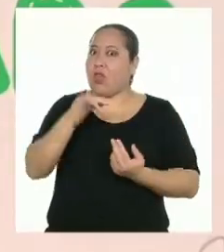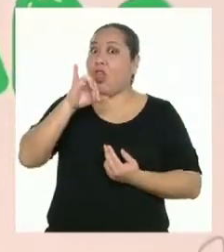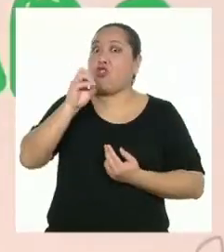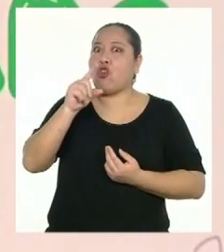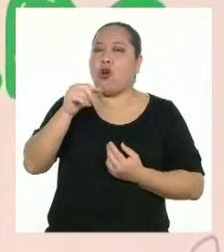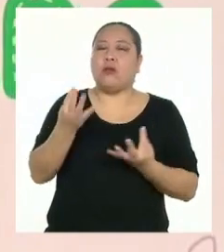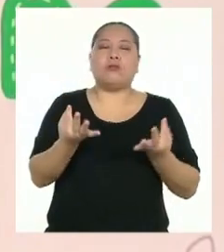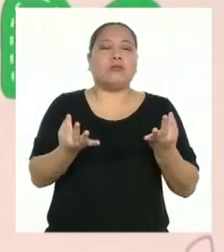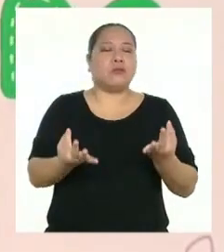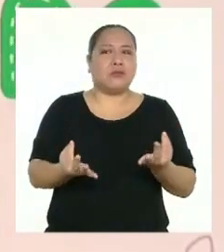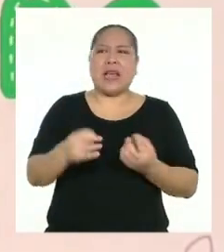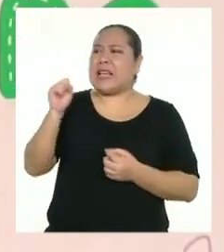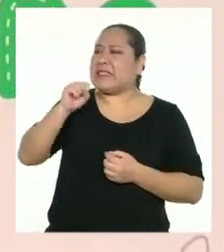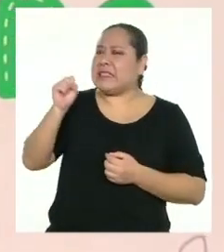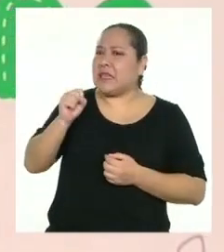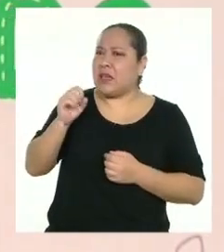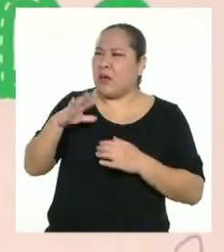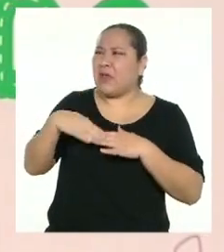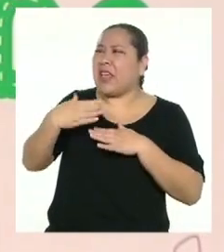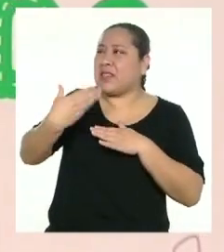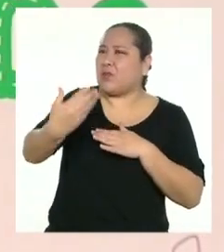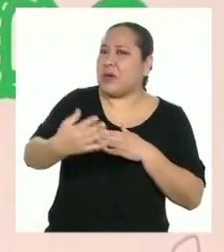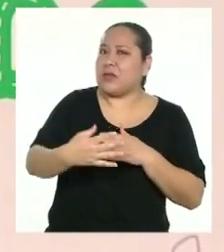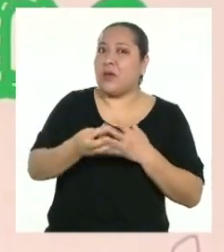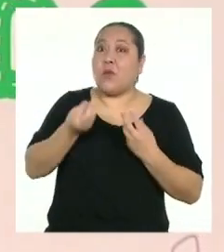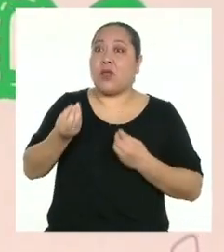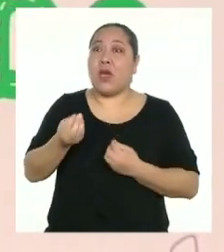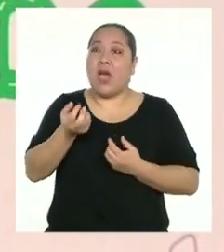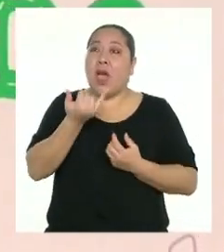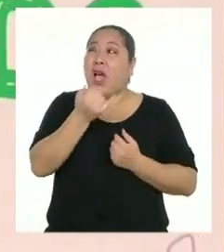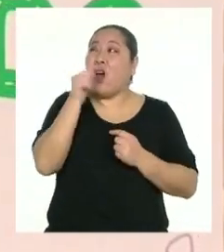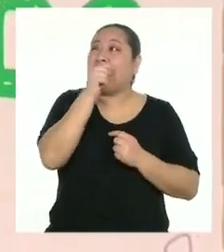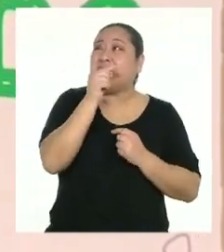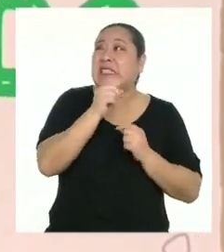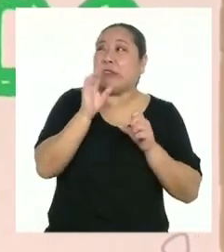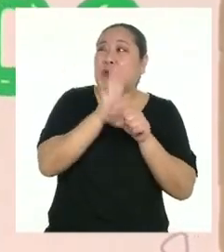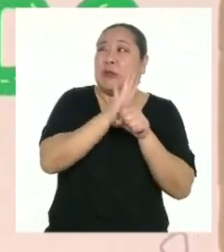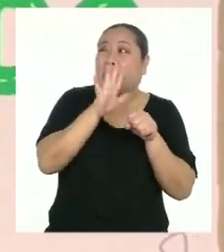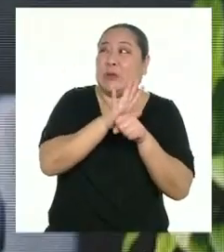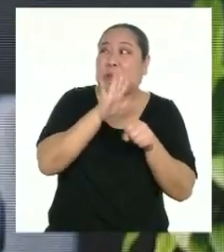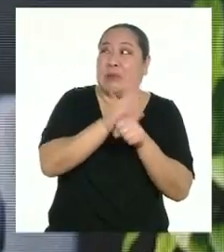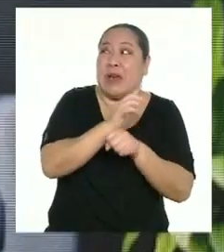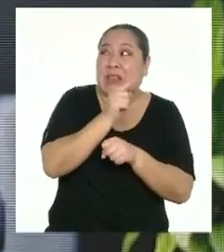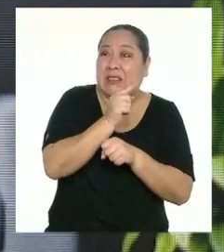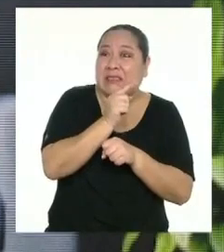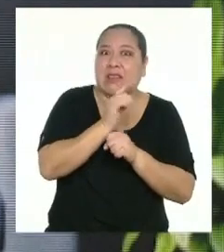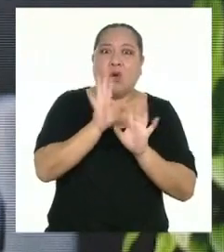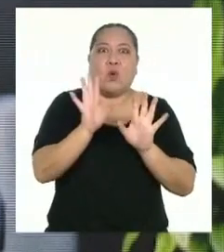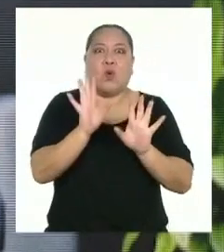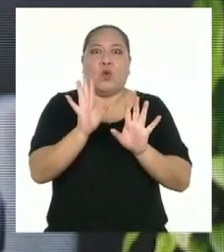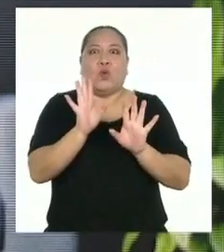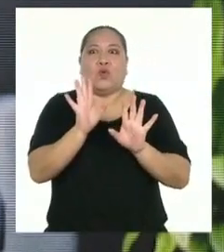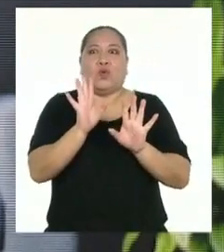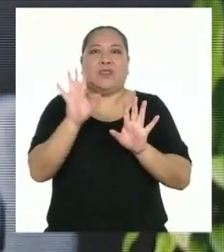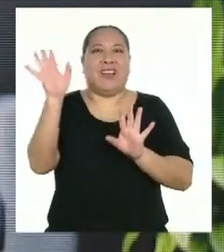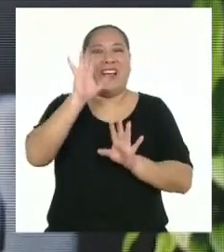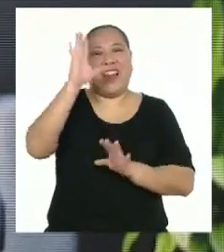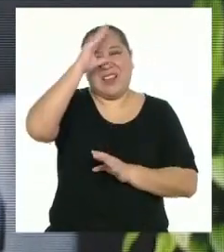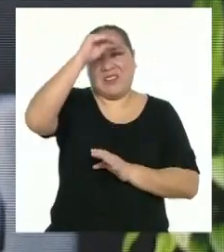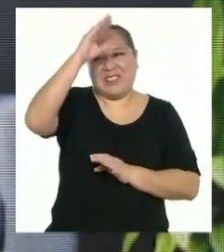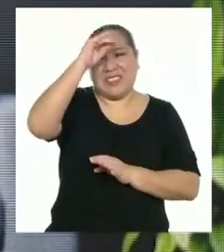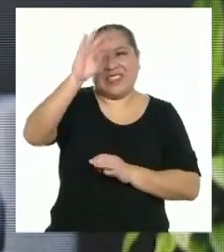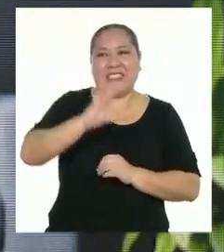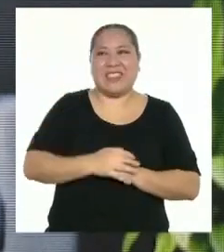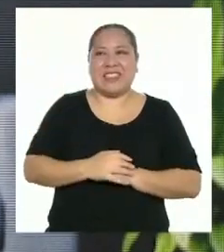Sí, Yare. Quedemos para más tarde, ¿ok? Porque estoy un poquito ocupado. ¡Uy! Hola, chicas y